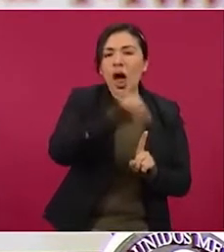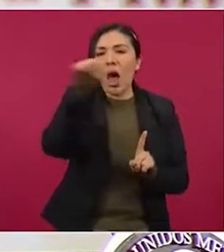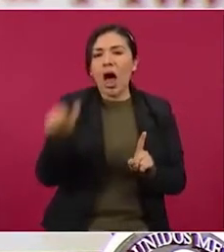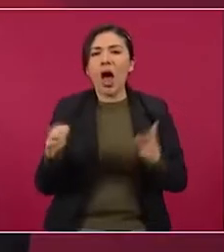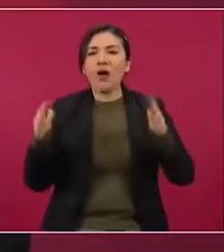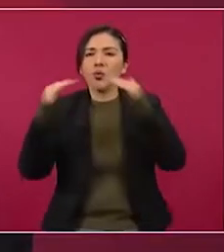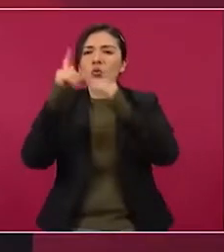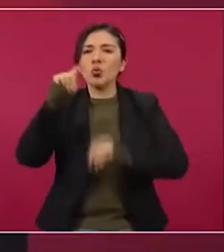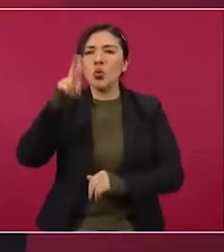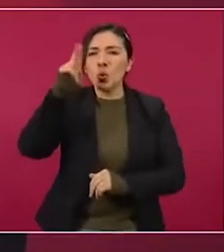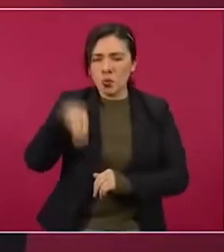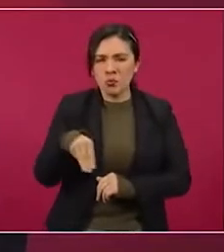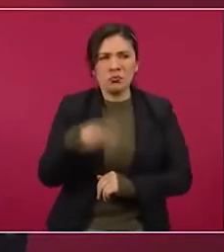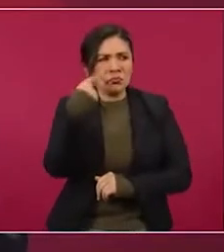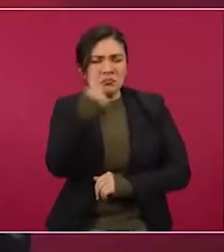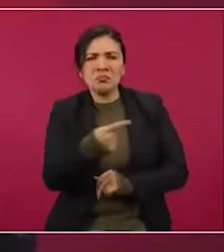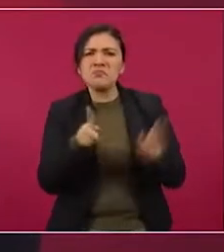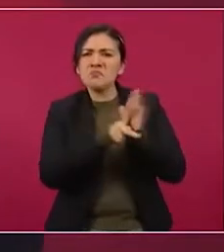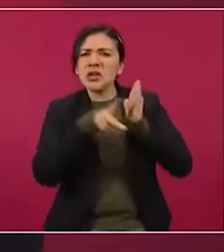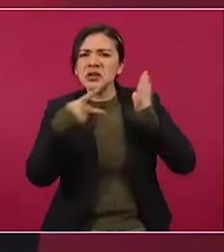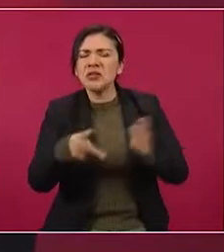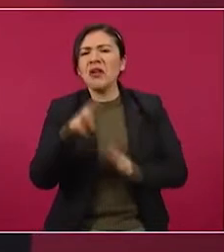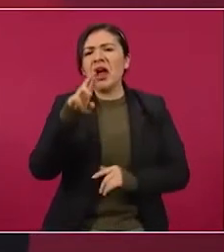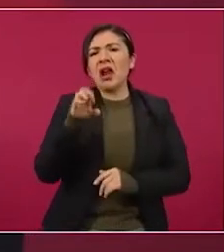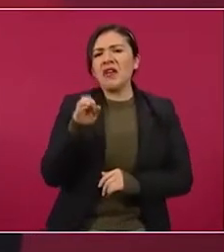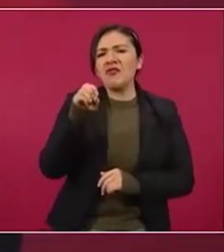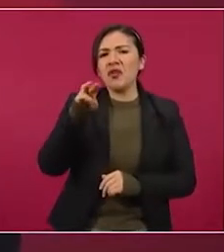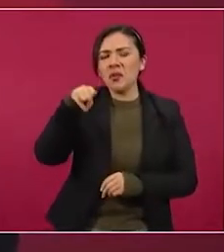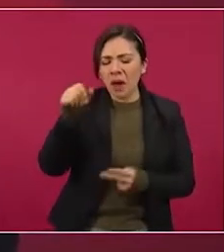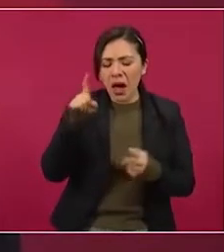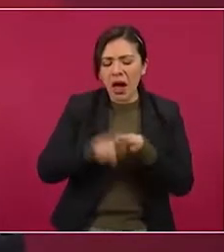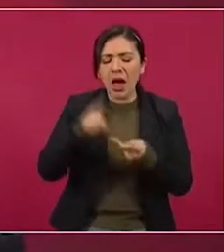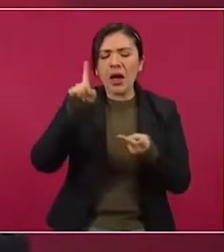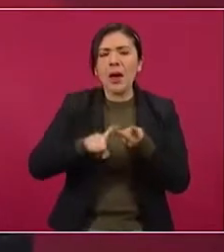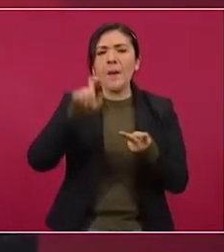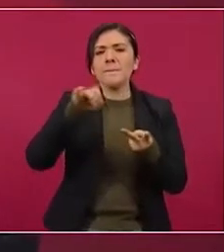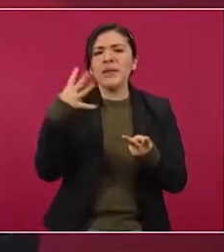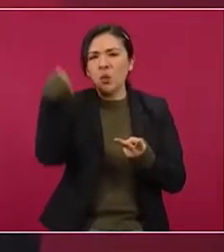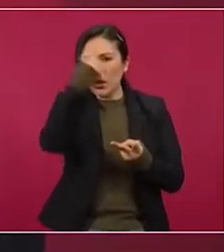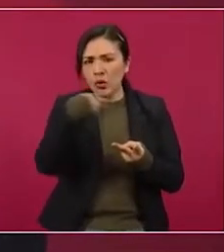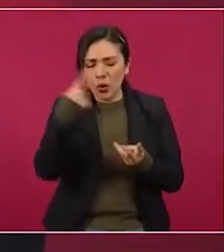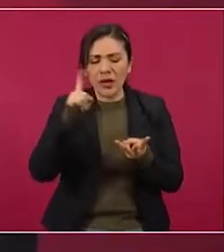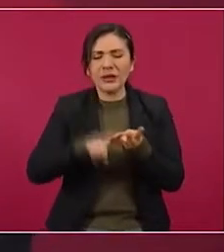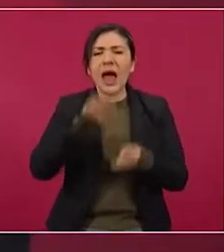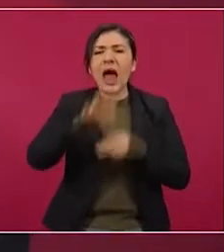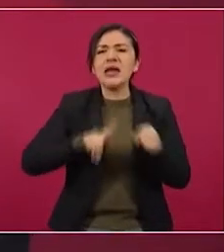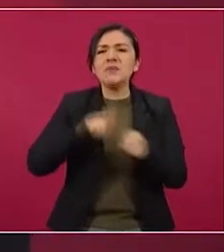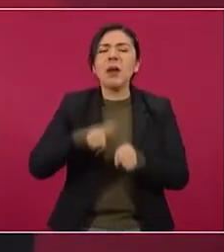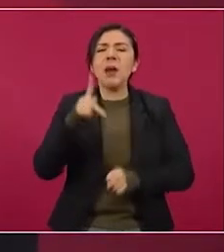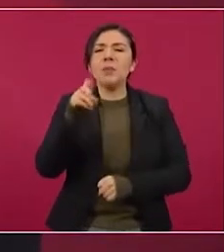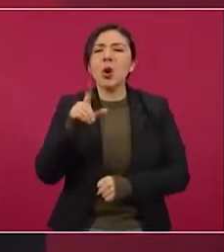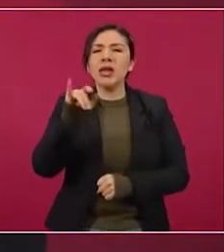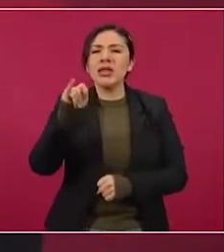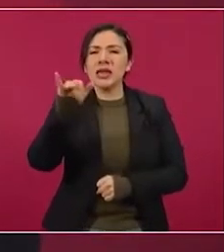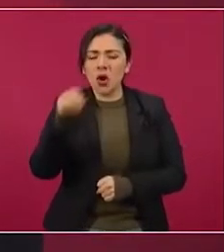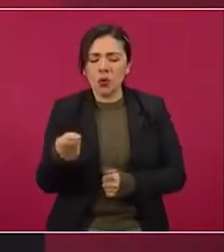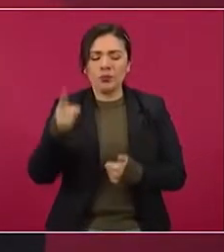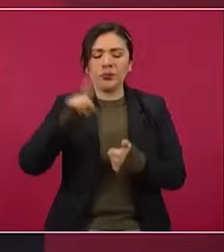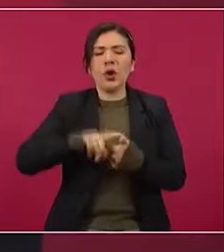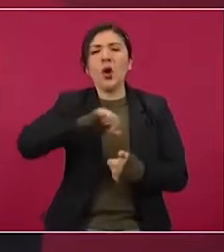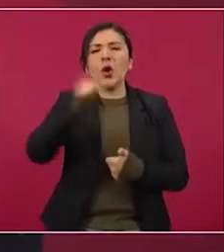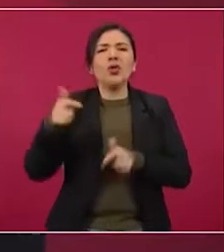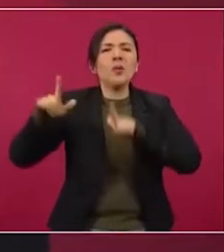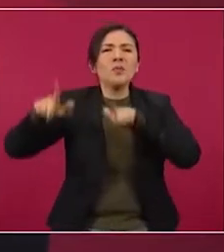Reforma, 24 Horas, Animal Político y plataformas digitales como La